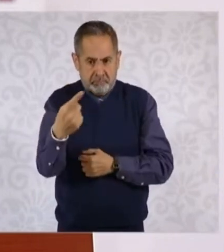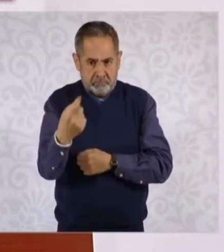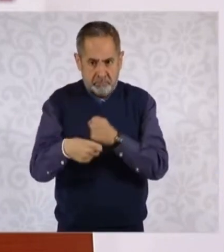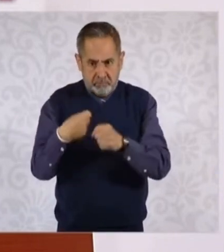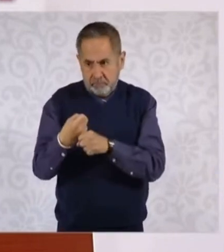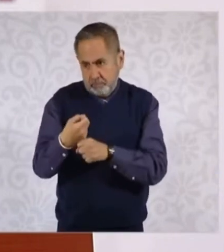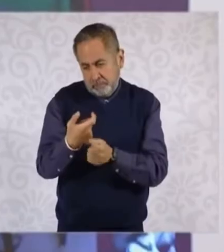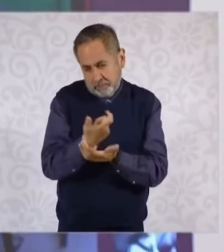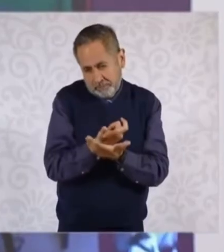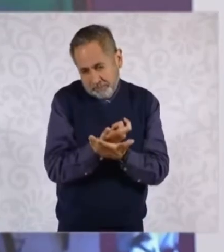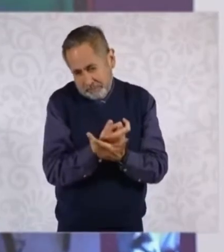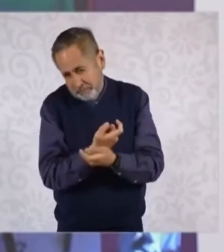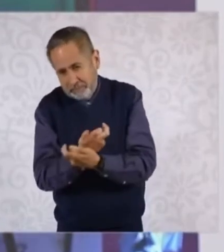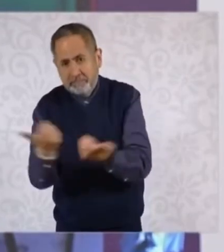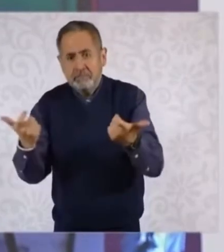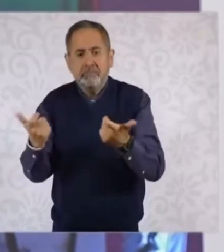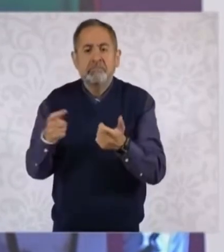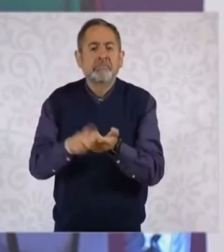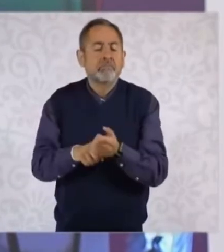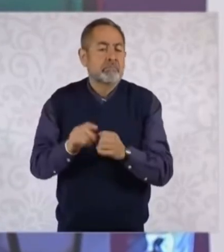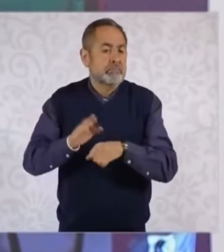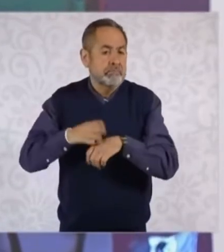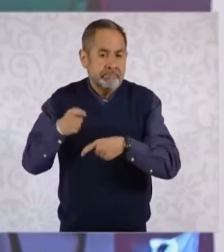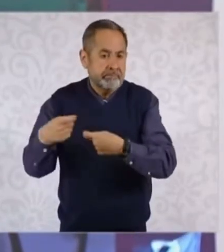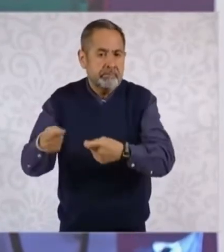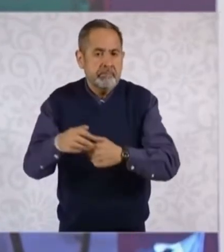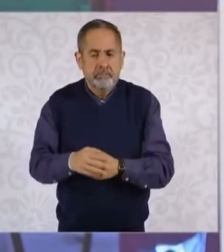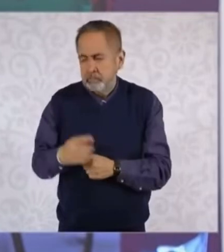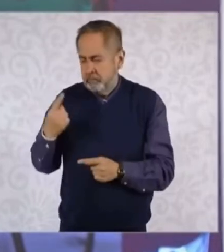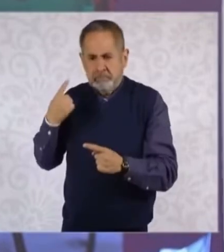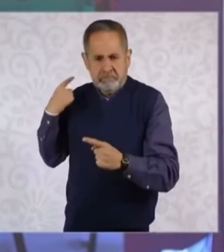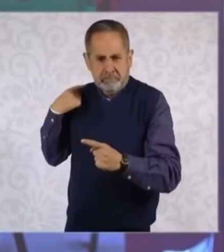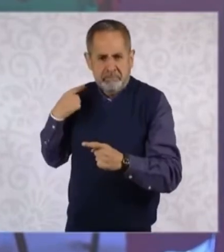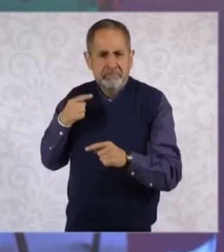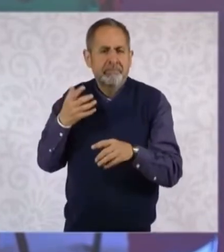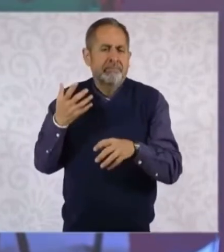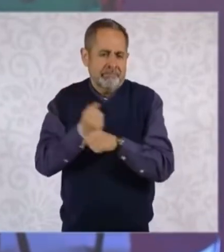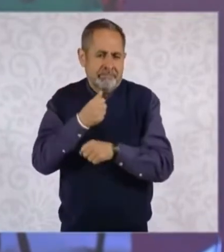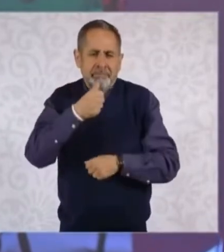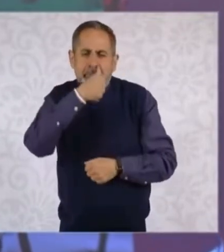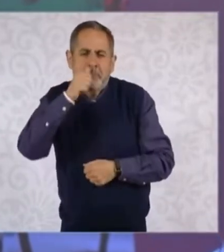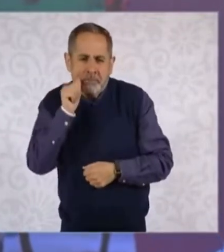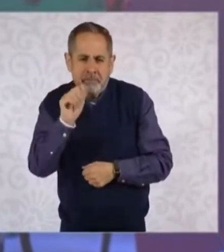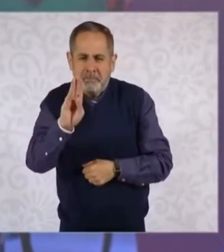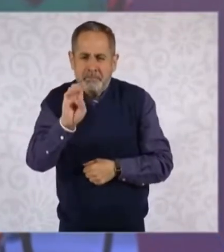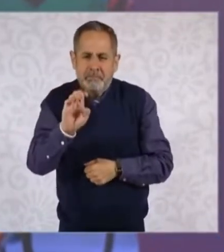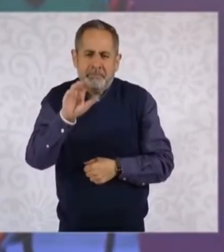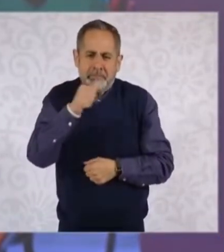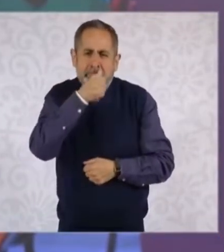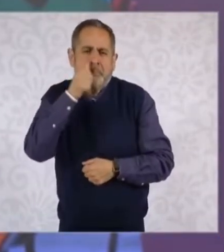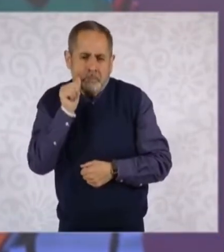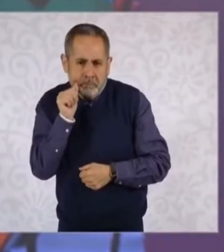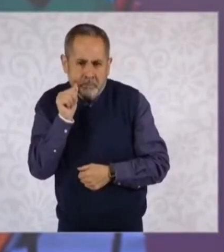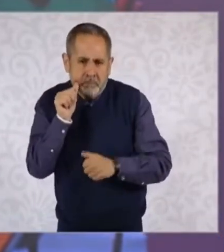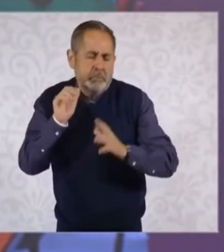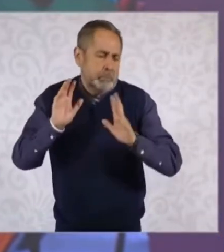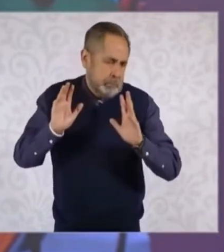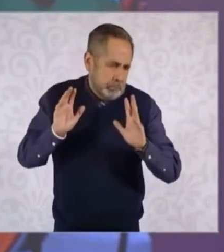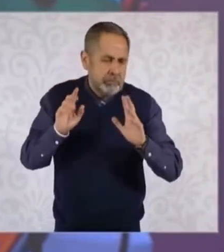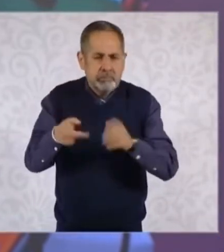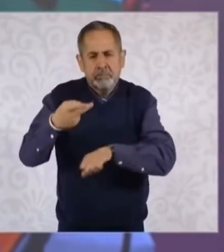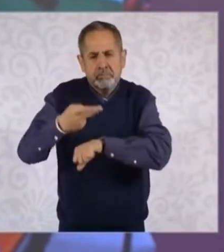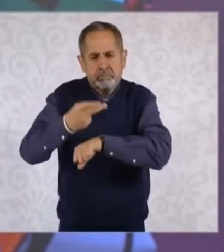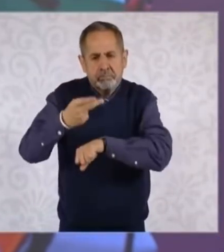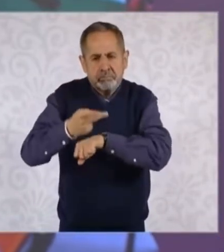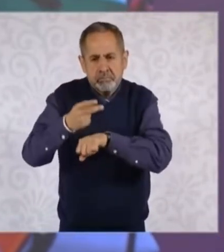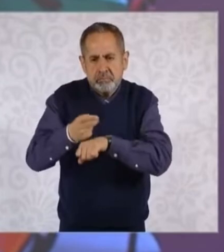La beca que daba o que se da hasta ahora a Benito Juárez solamente en preparatoria es